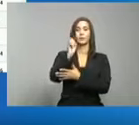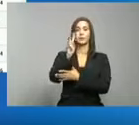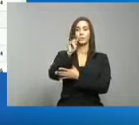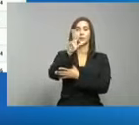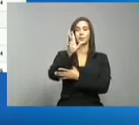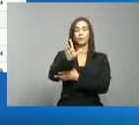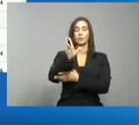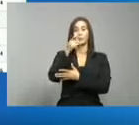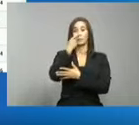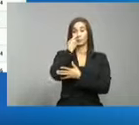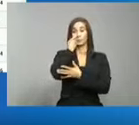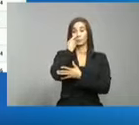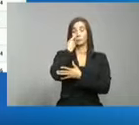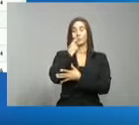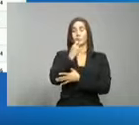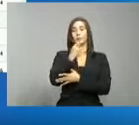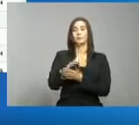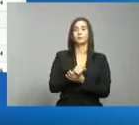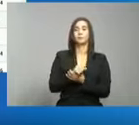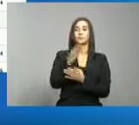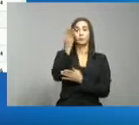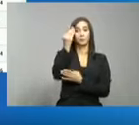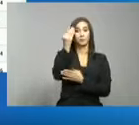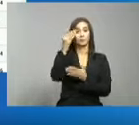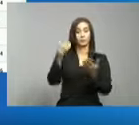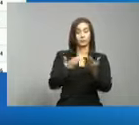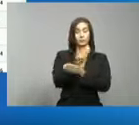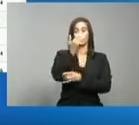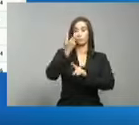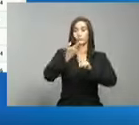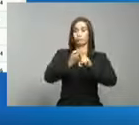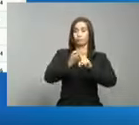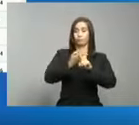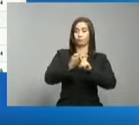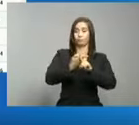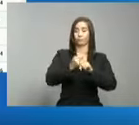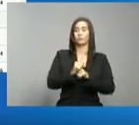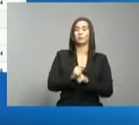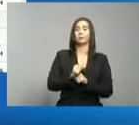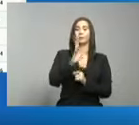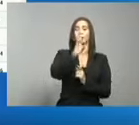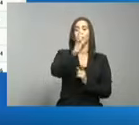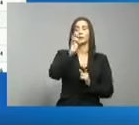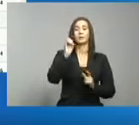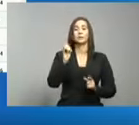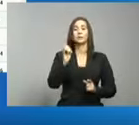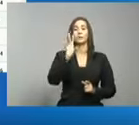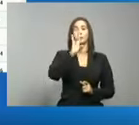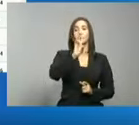pruebas realizadas, 14 nuevos casos, 744